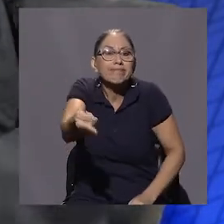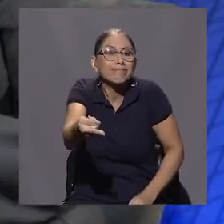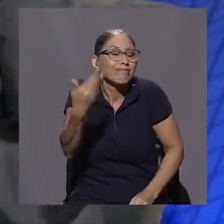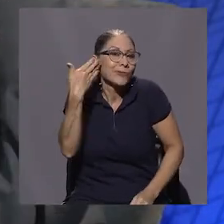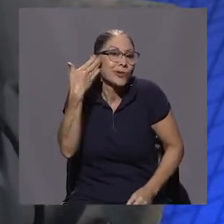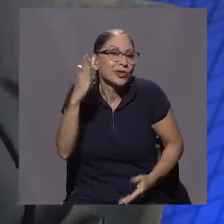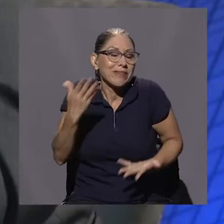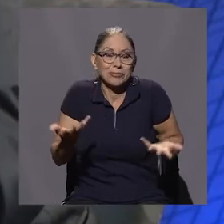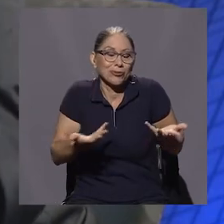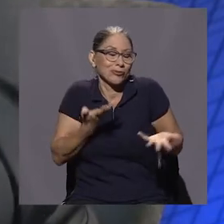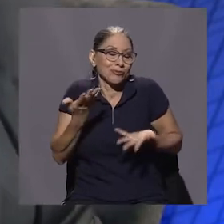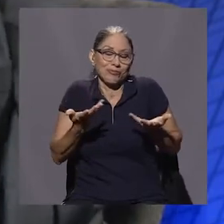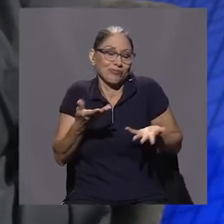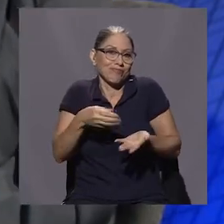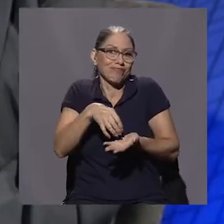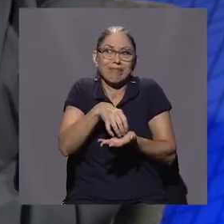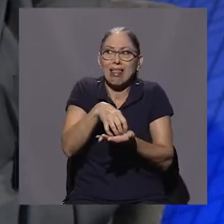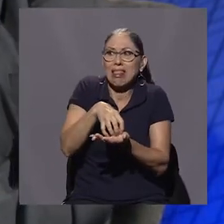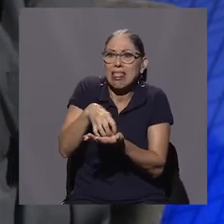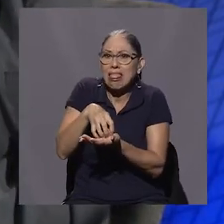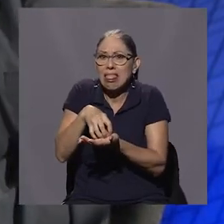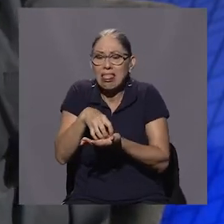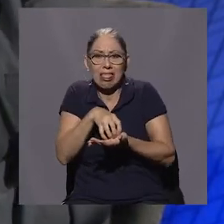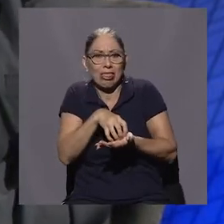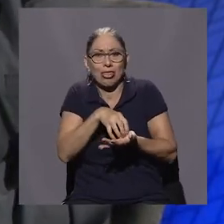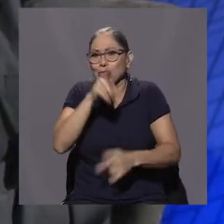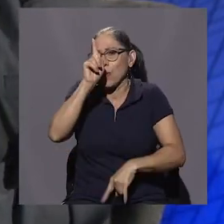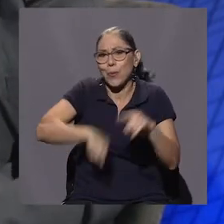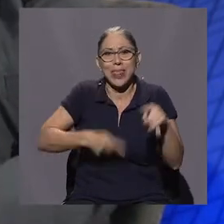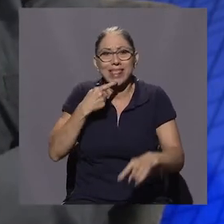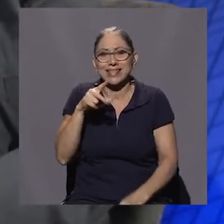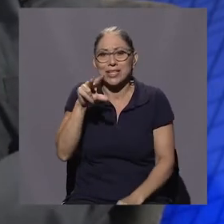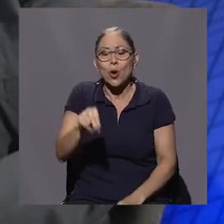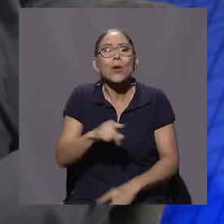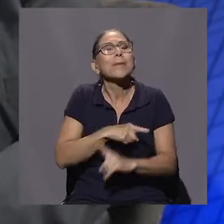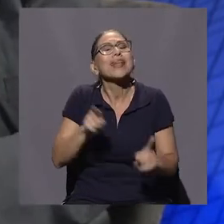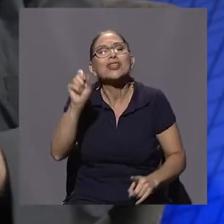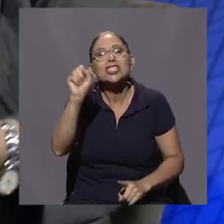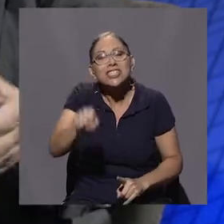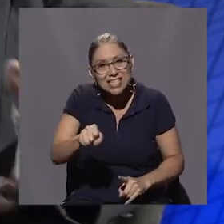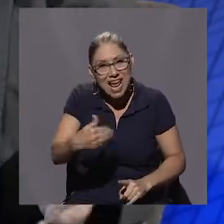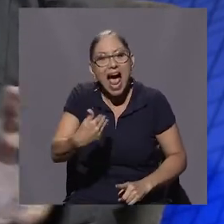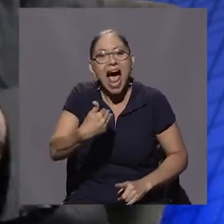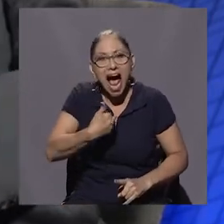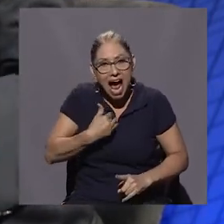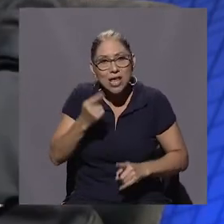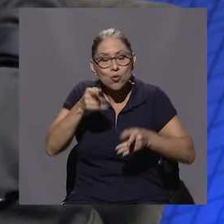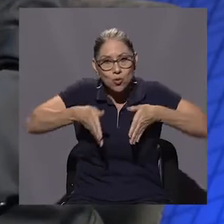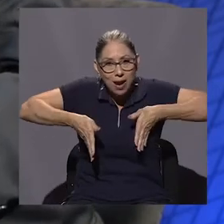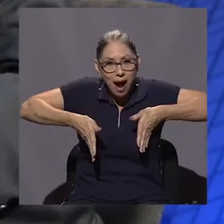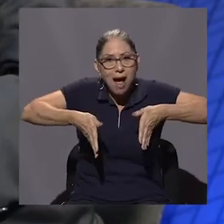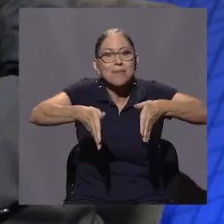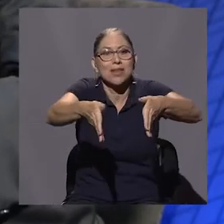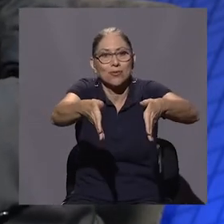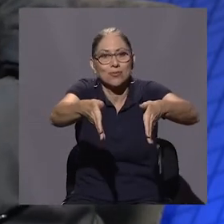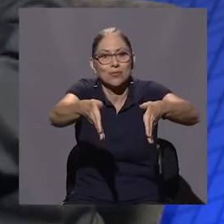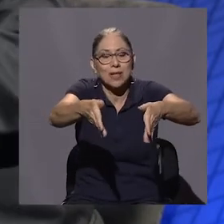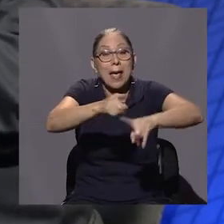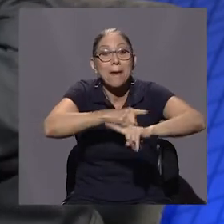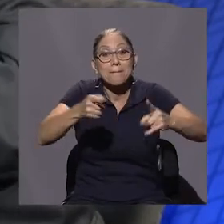que existe el sol. Pero existe un camino. Lo que pasa es que tenemos que abandonar